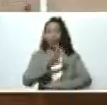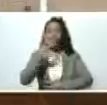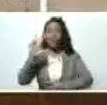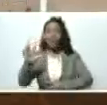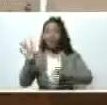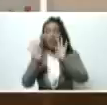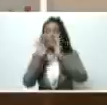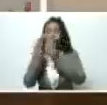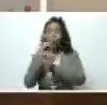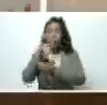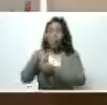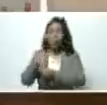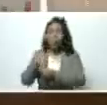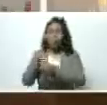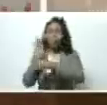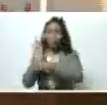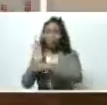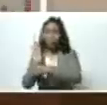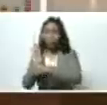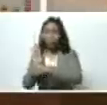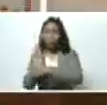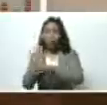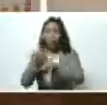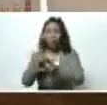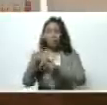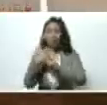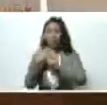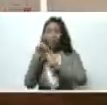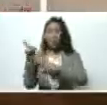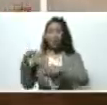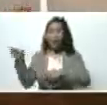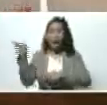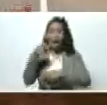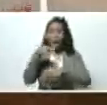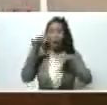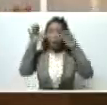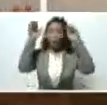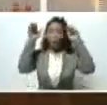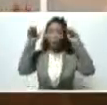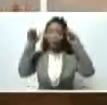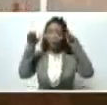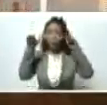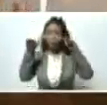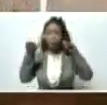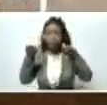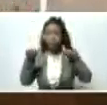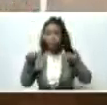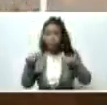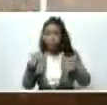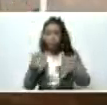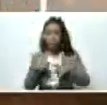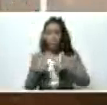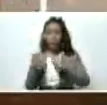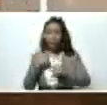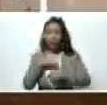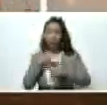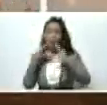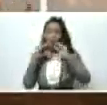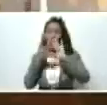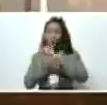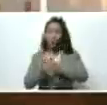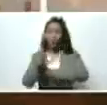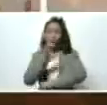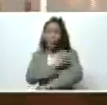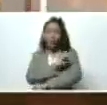familias. Y, bueno, la situación, el río ha bajado, pero nos informaba, acabamos de hablar con la gente de Protección Civil, por